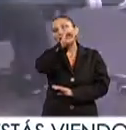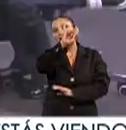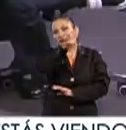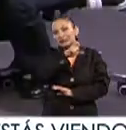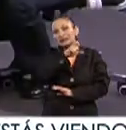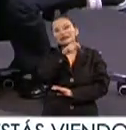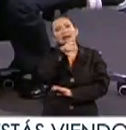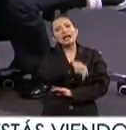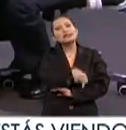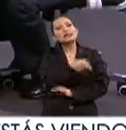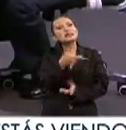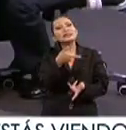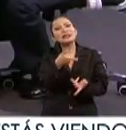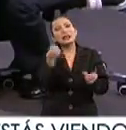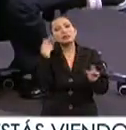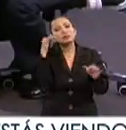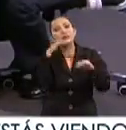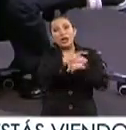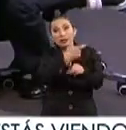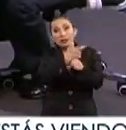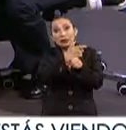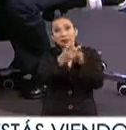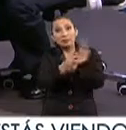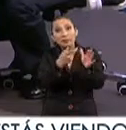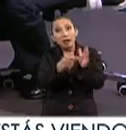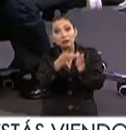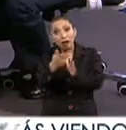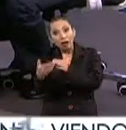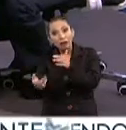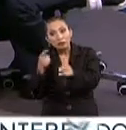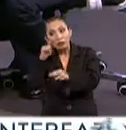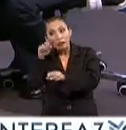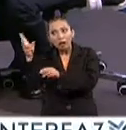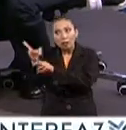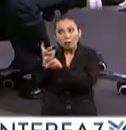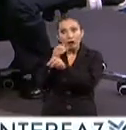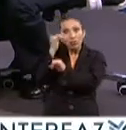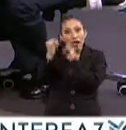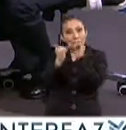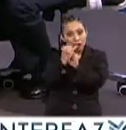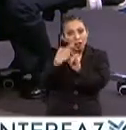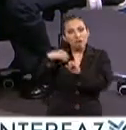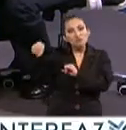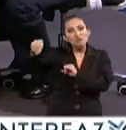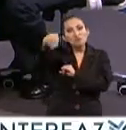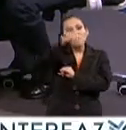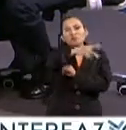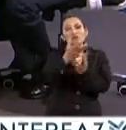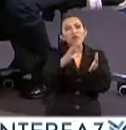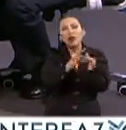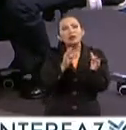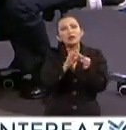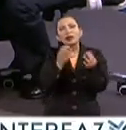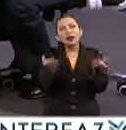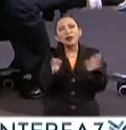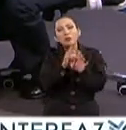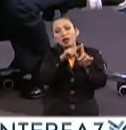este congreso ya es el séptimo y tiene precisamente una tendencia internacional y que es itinerante. Platíquenos de estas